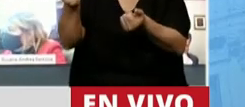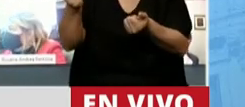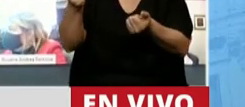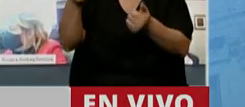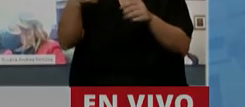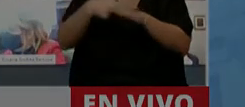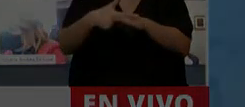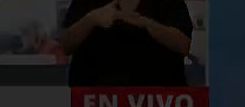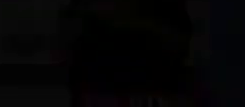Tiempo.